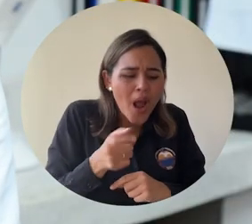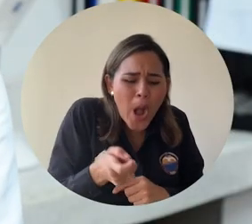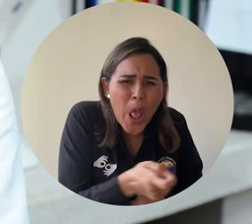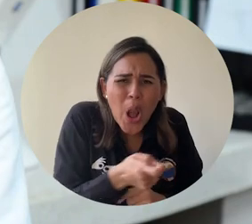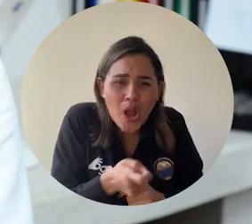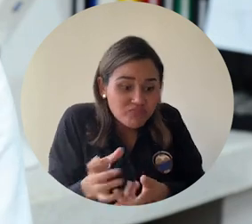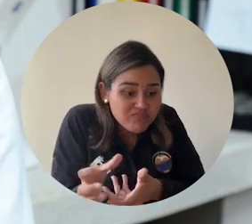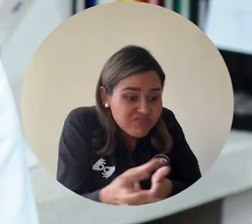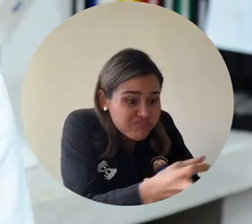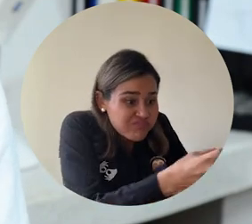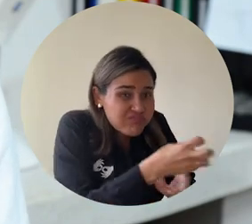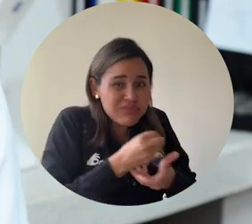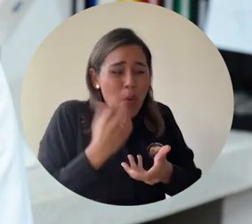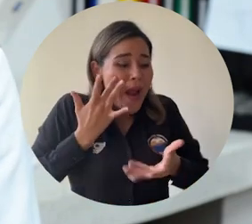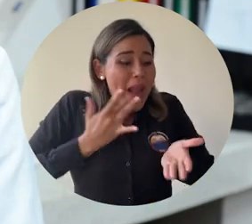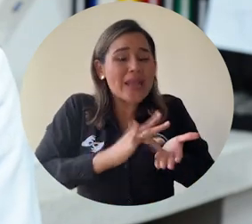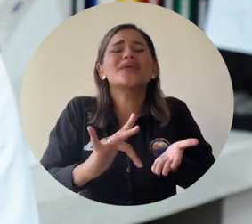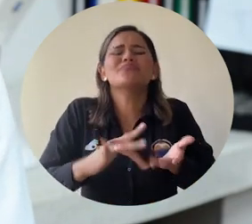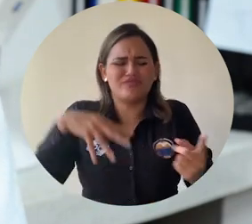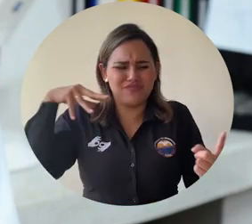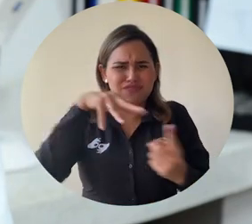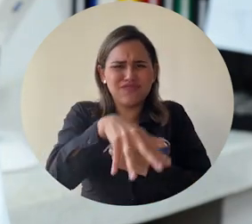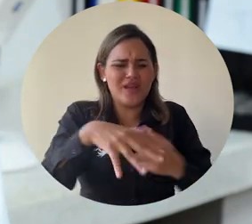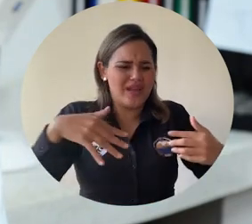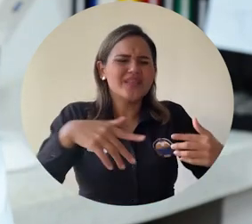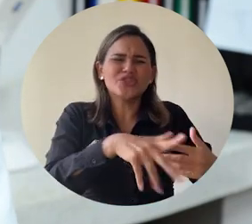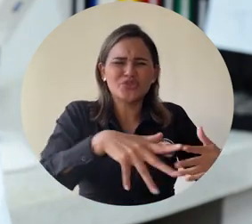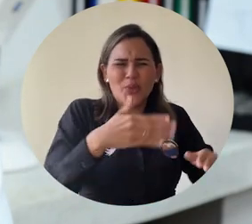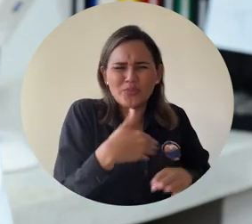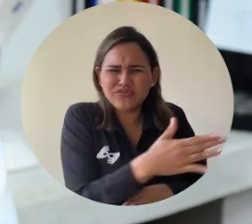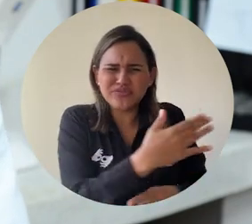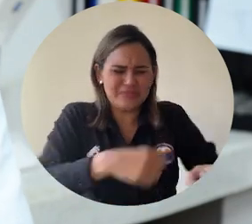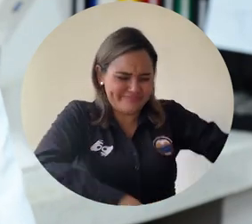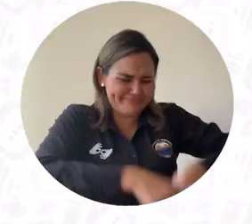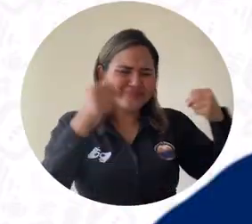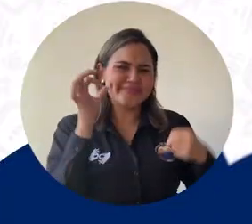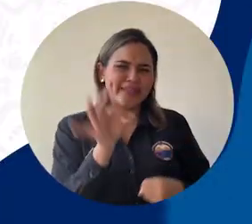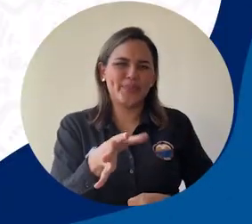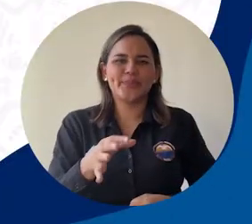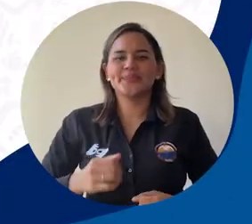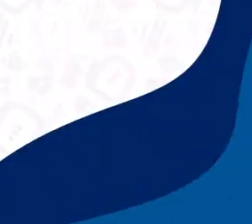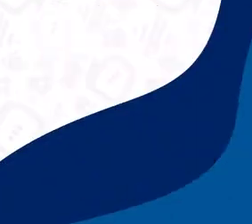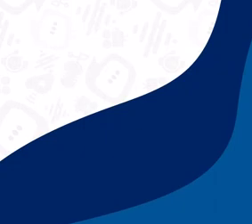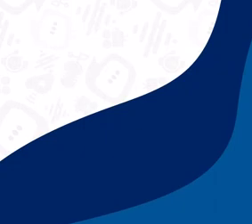recolectar e incluso si intentáramos recolectarlo también podemos traernos una gran fauna marina.